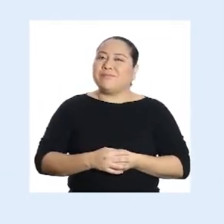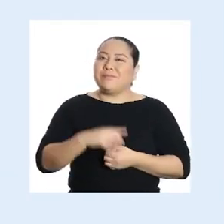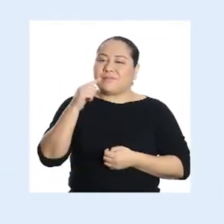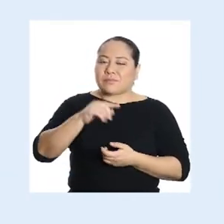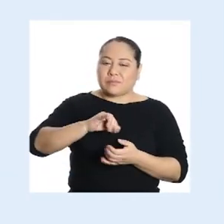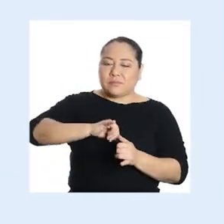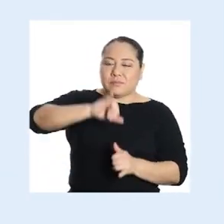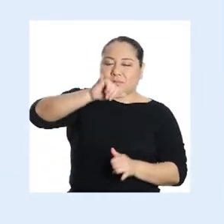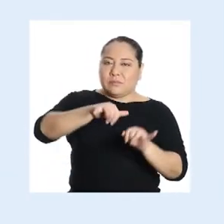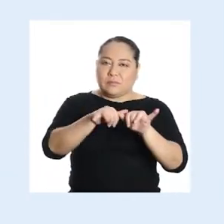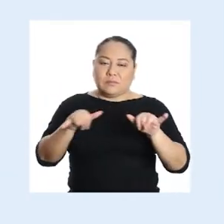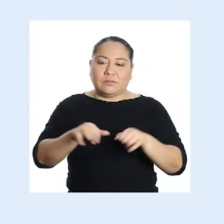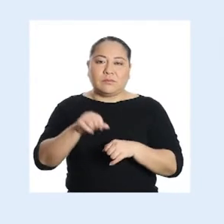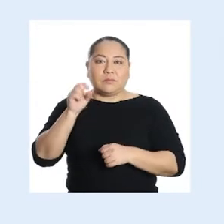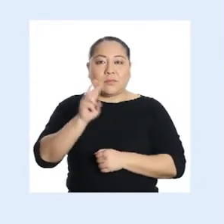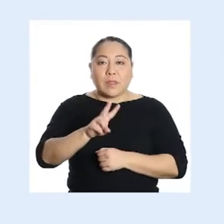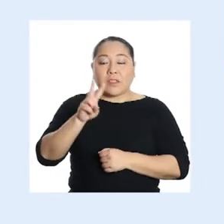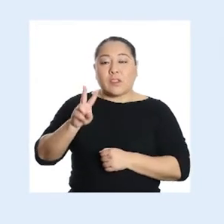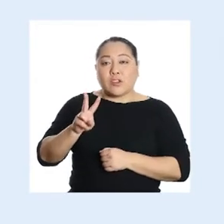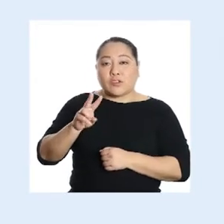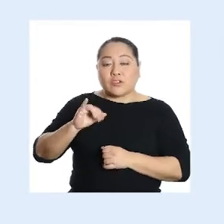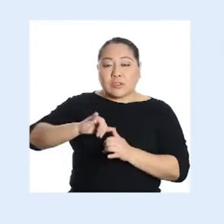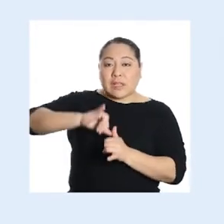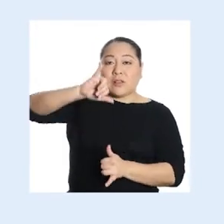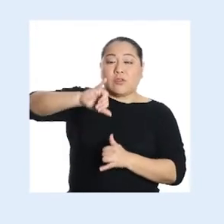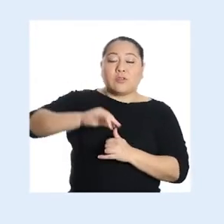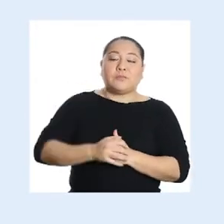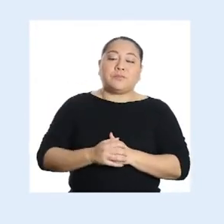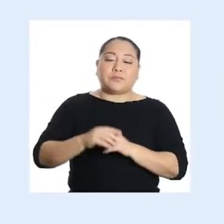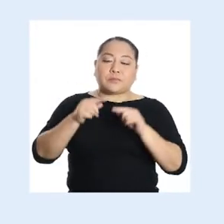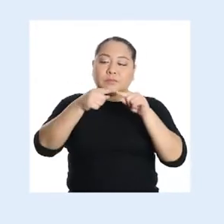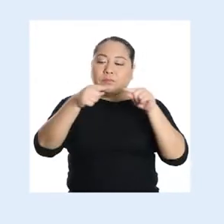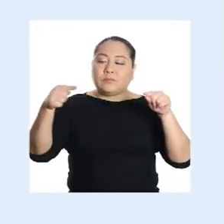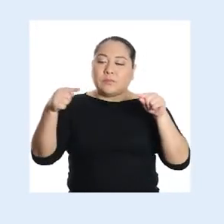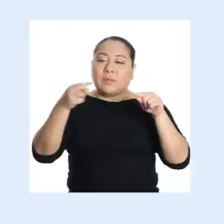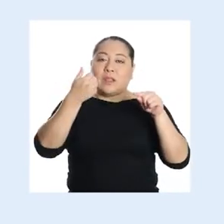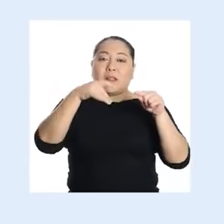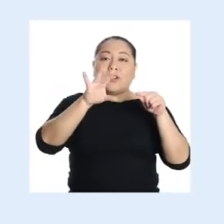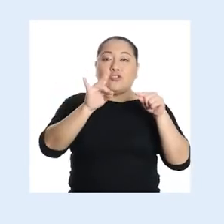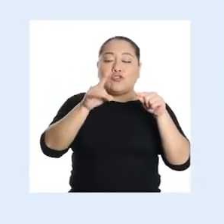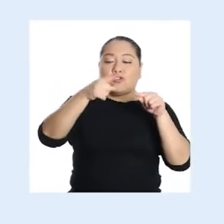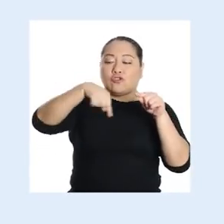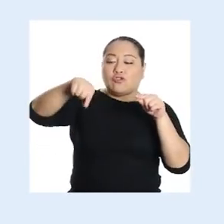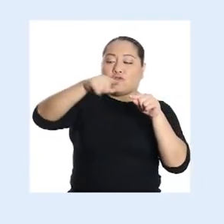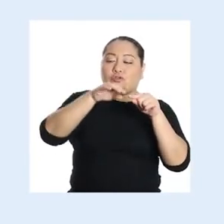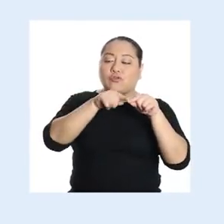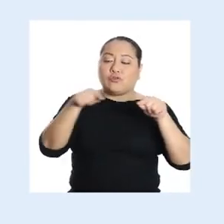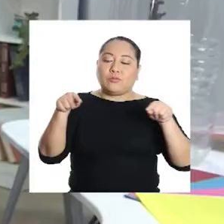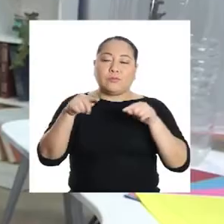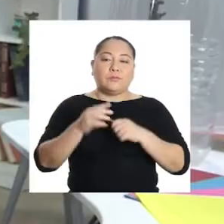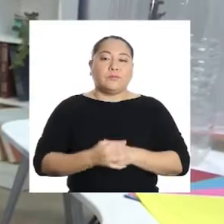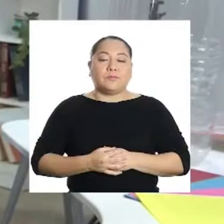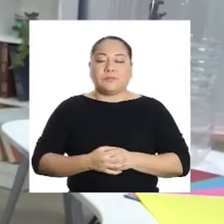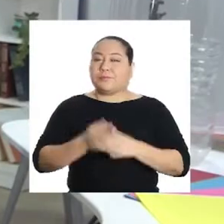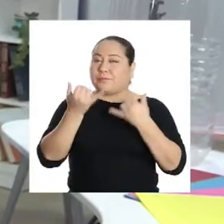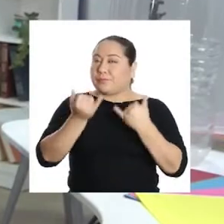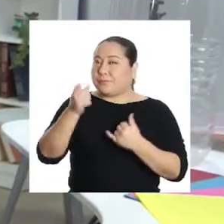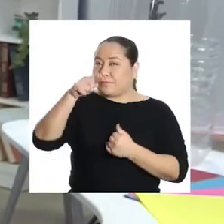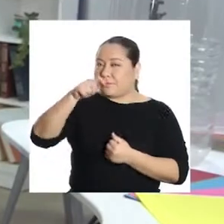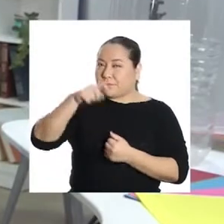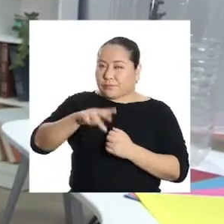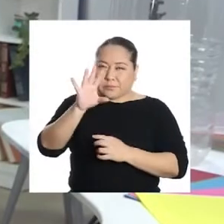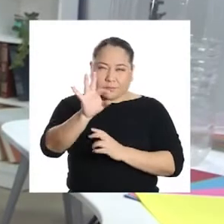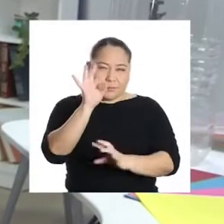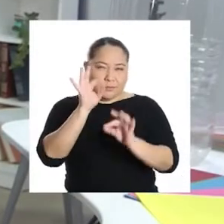Sus medidas resultaron 22 centímetros de altura y de diámetro 18 centímetros. Ahora